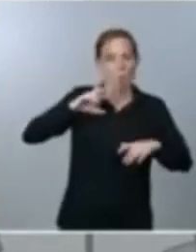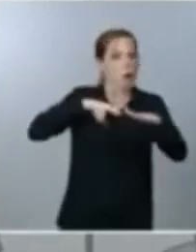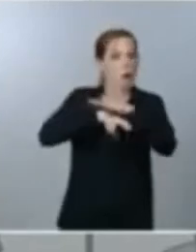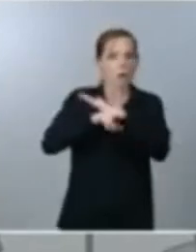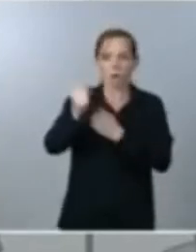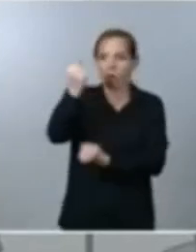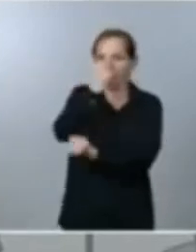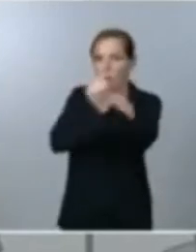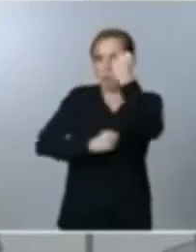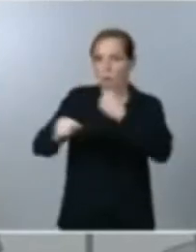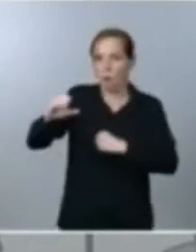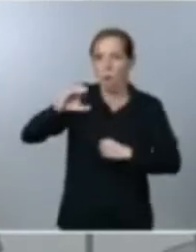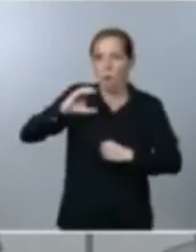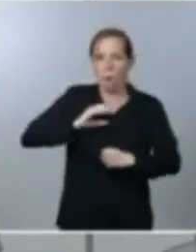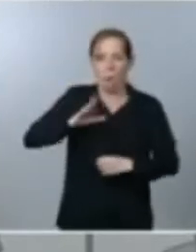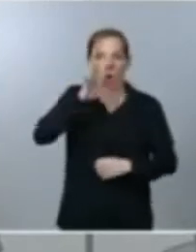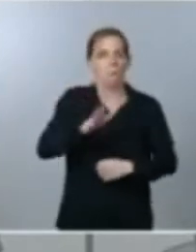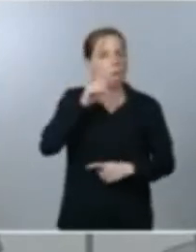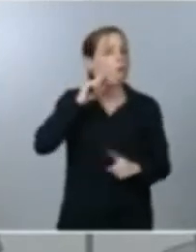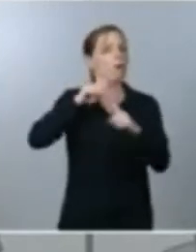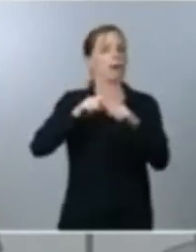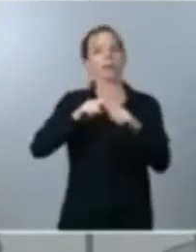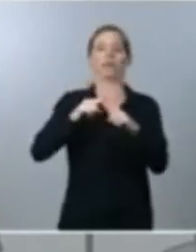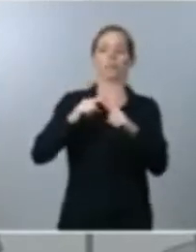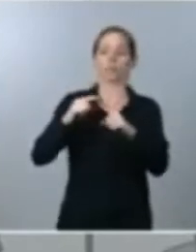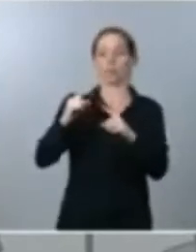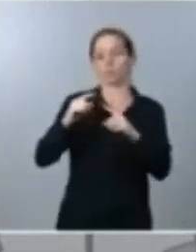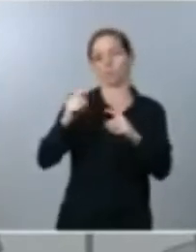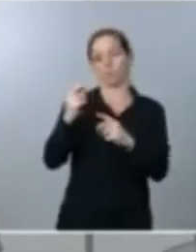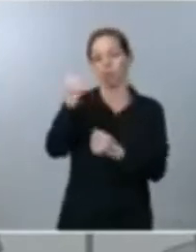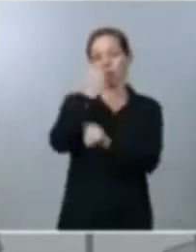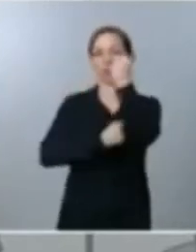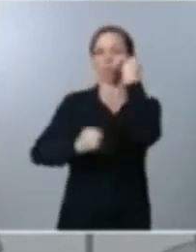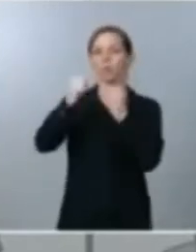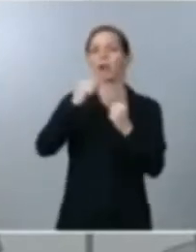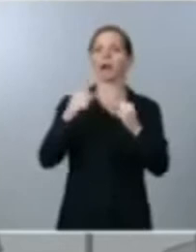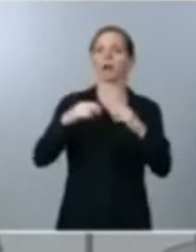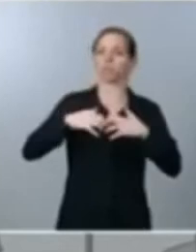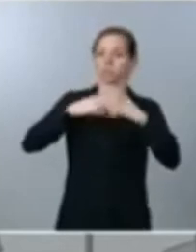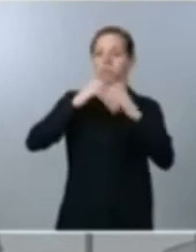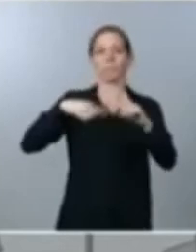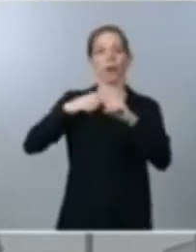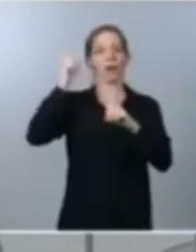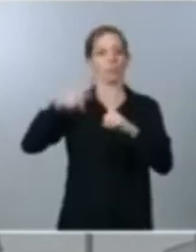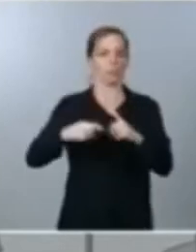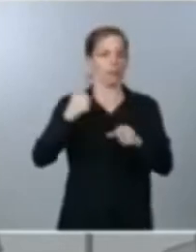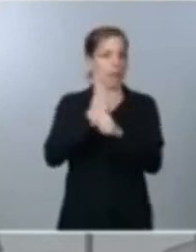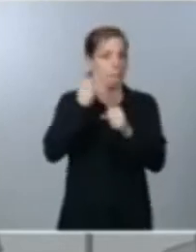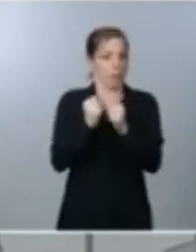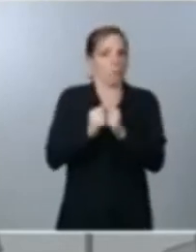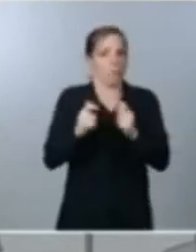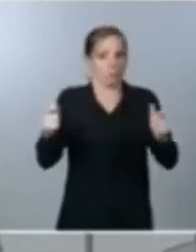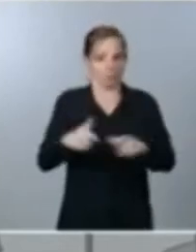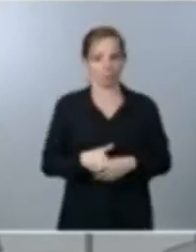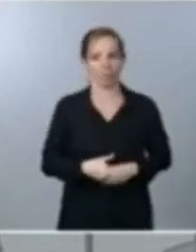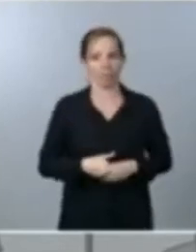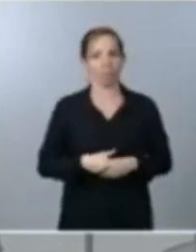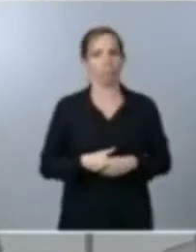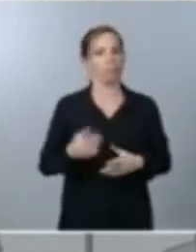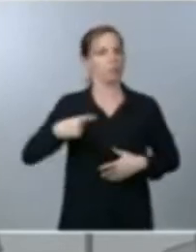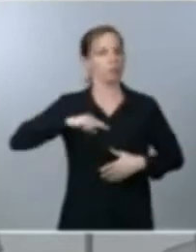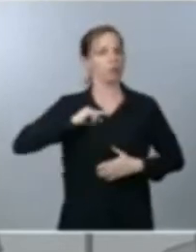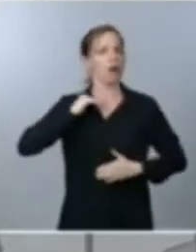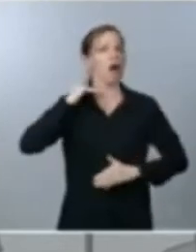modernización y la recuperación económica y del empleo en nuestro país avanzamos cuando por ejemplo somos conscientes de que la oportunidad